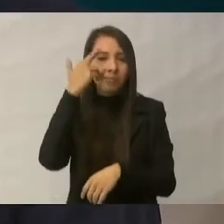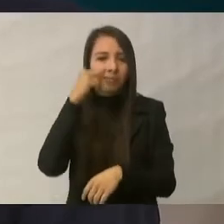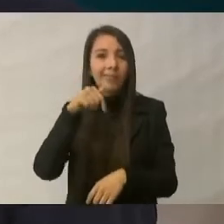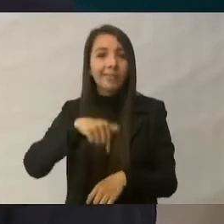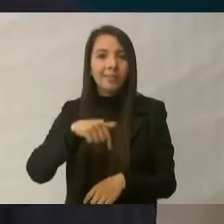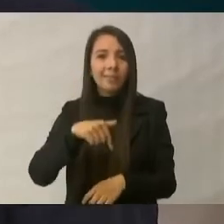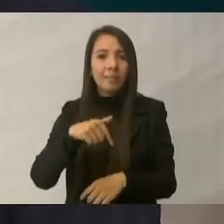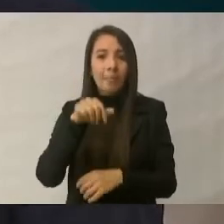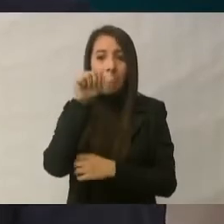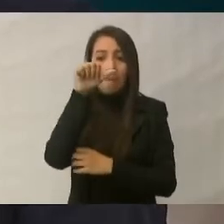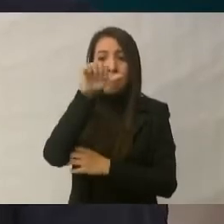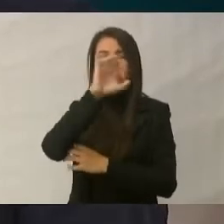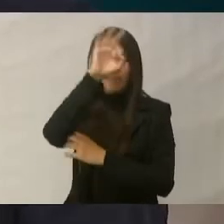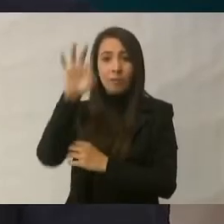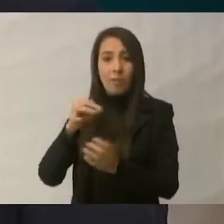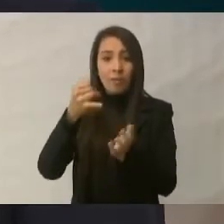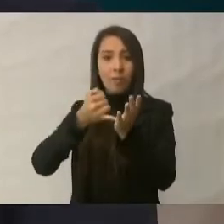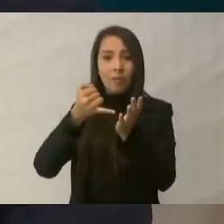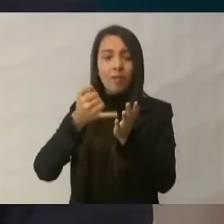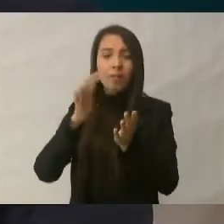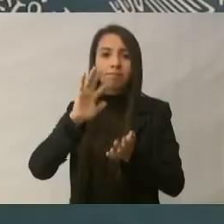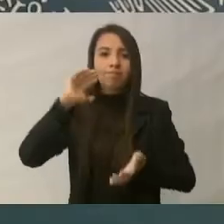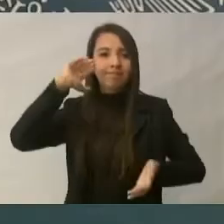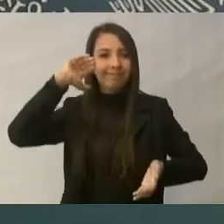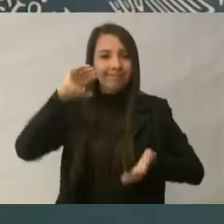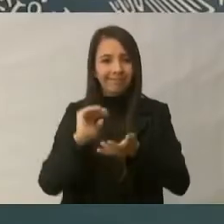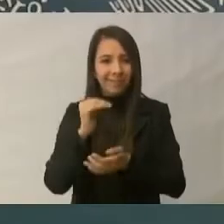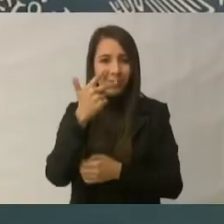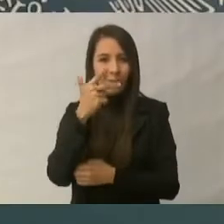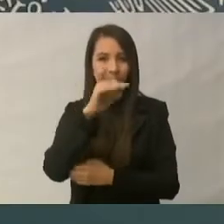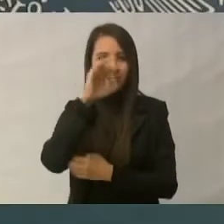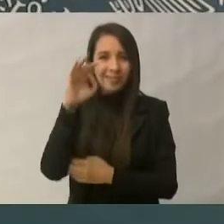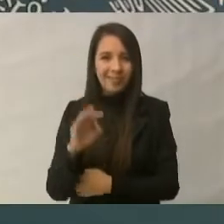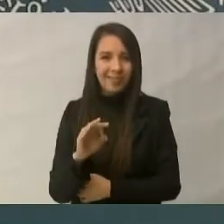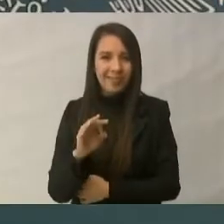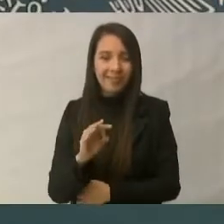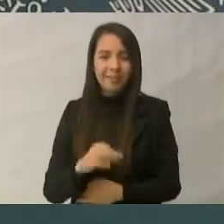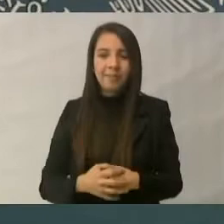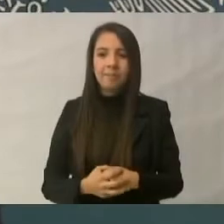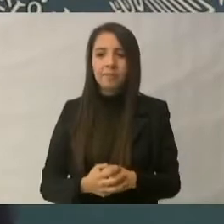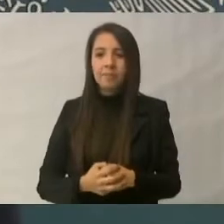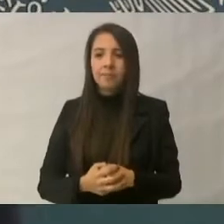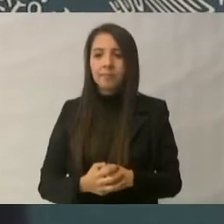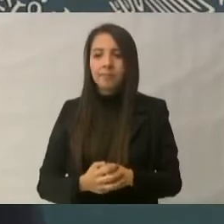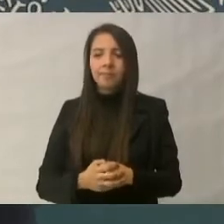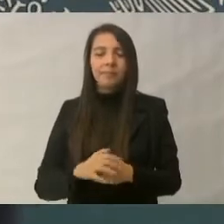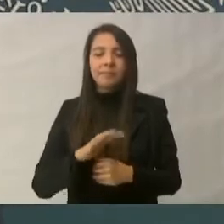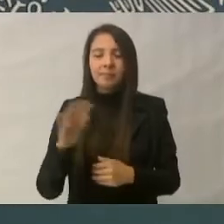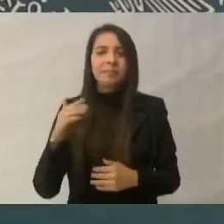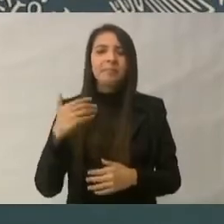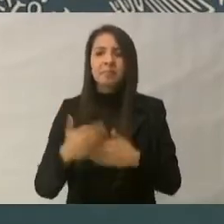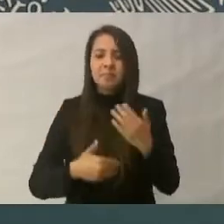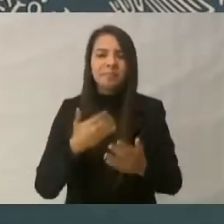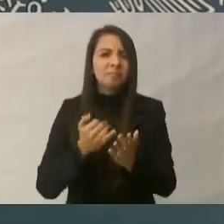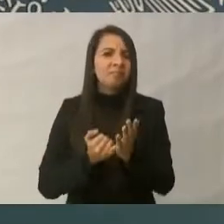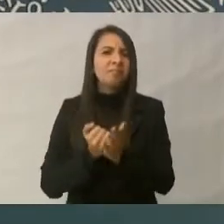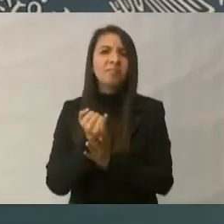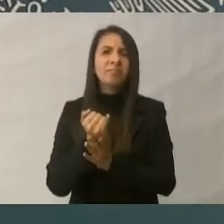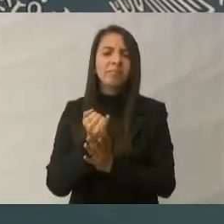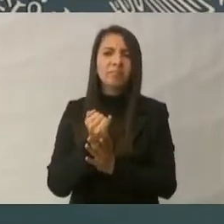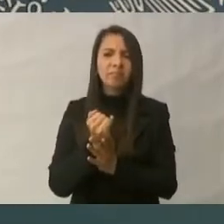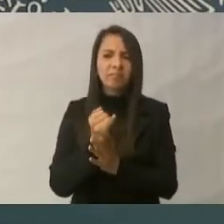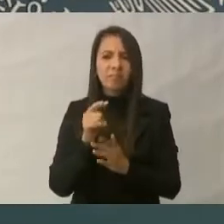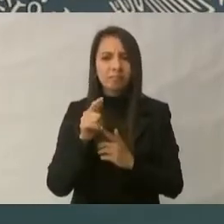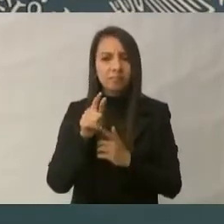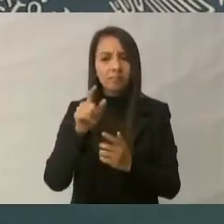8%. Y se decidió también mantener un apoyo,